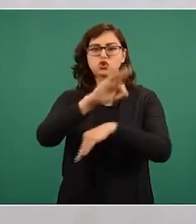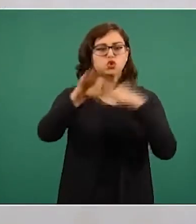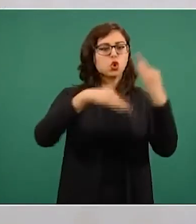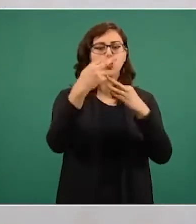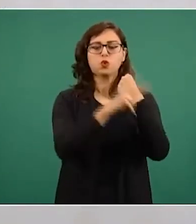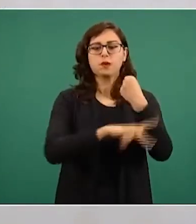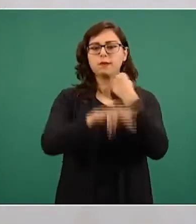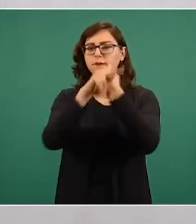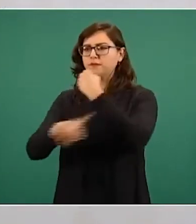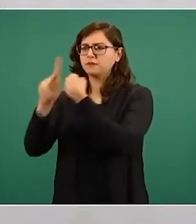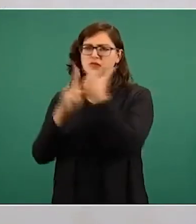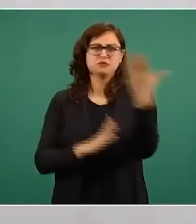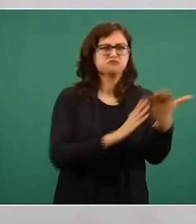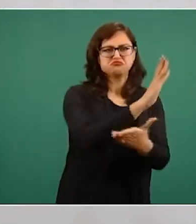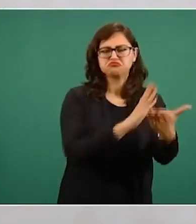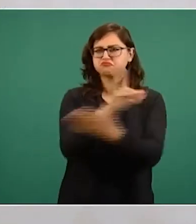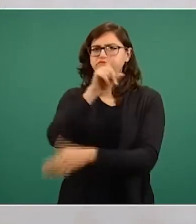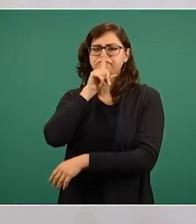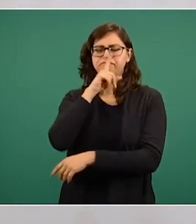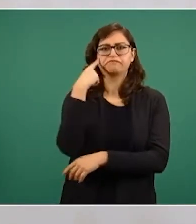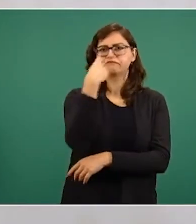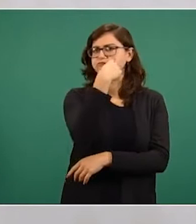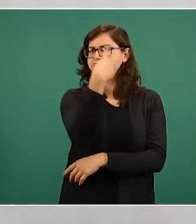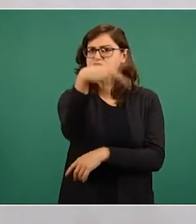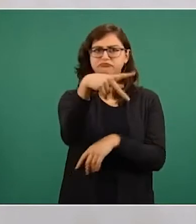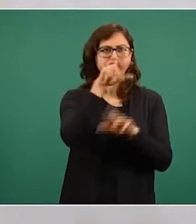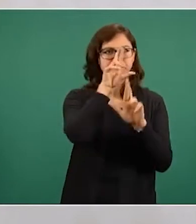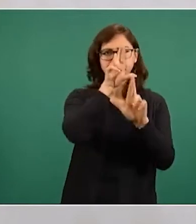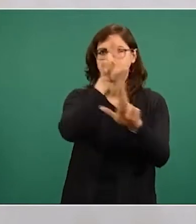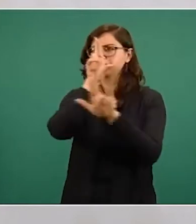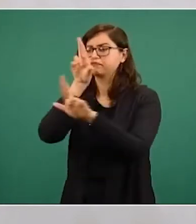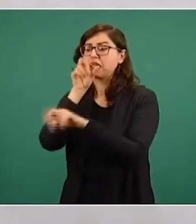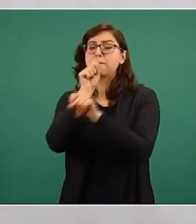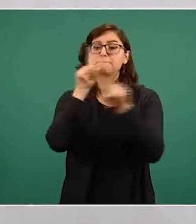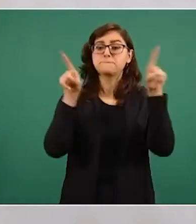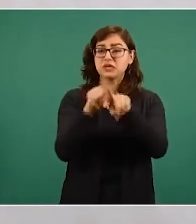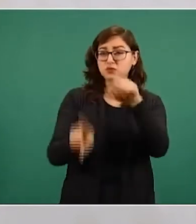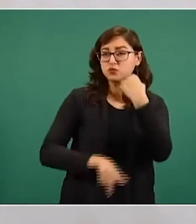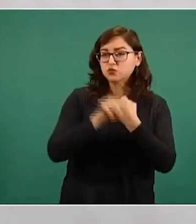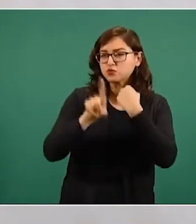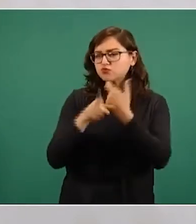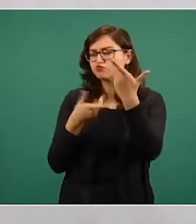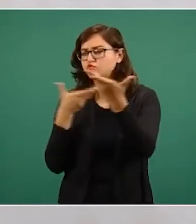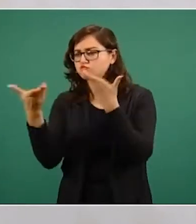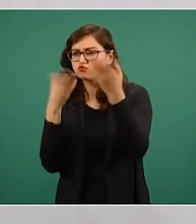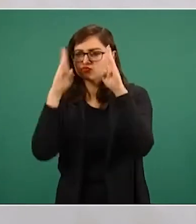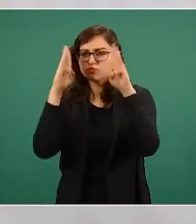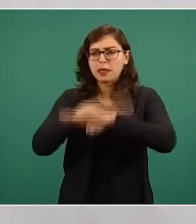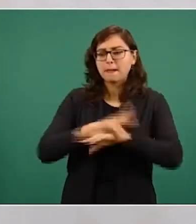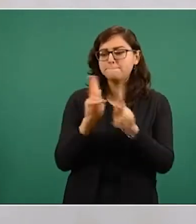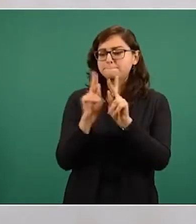y de autodeterminación de los pueblos, la solución pacífica de las controversias y el respeto,